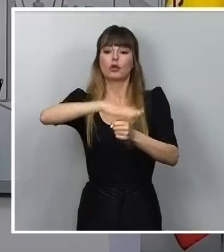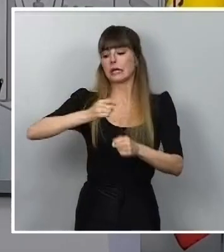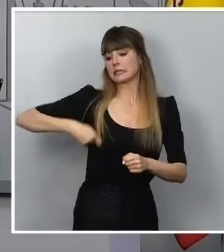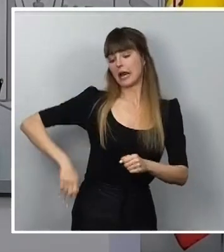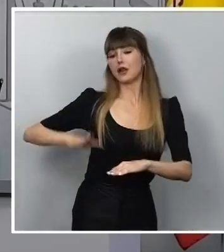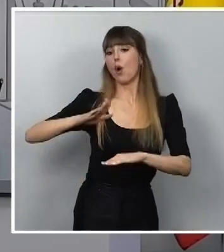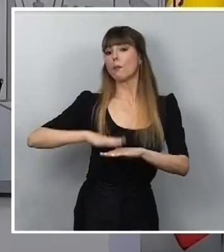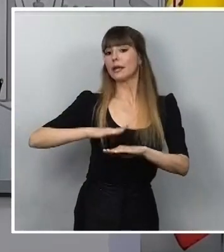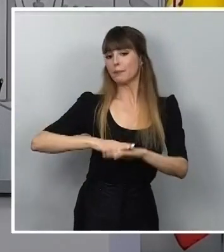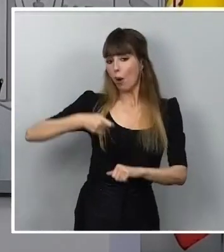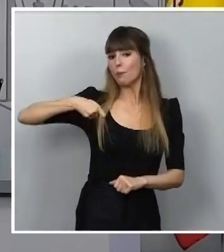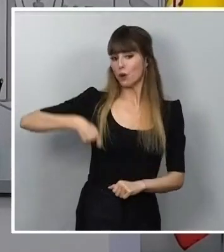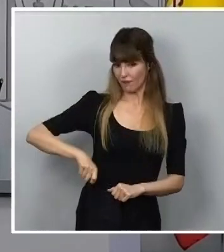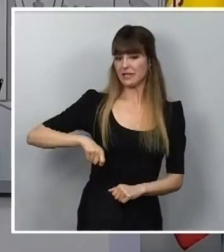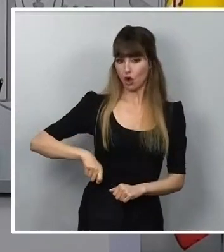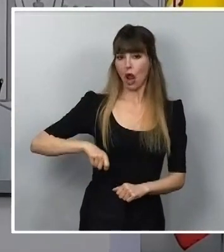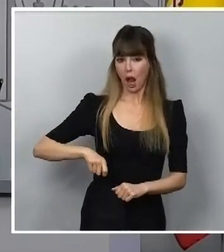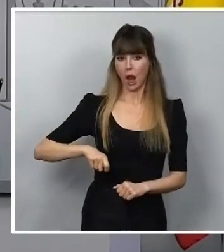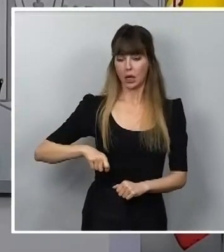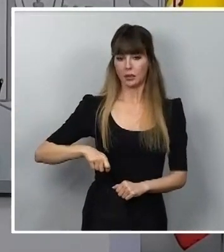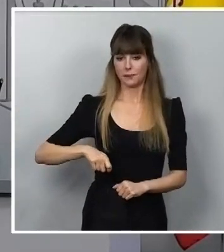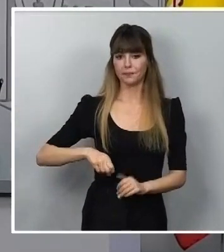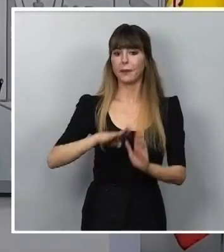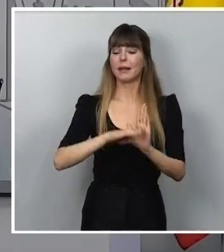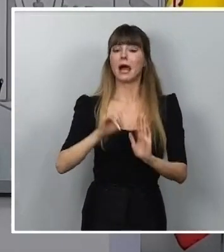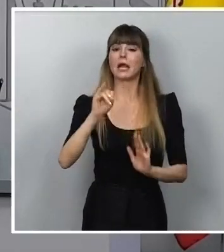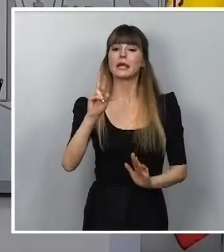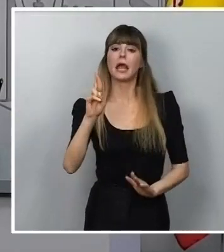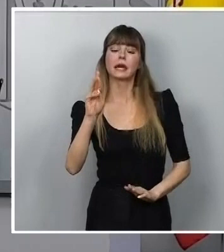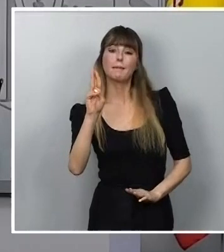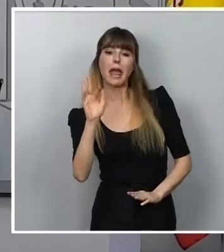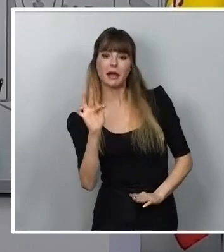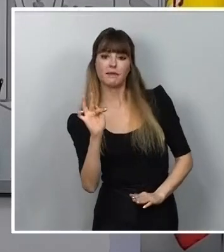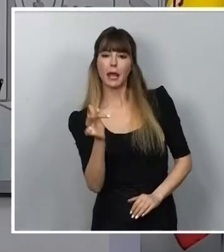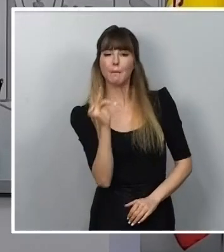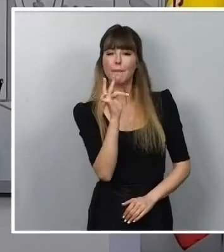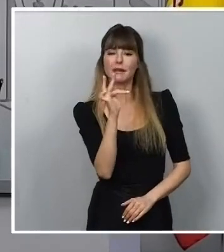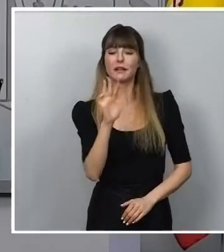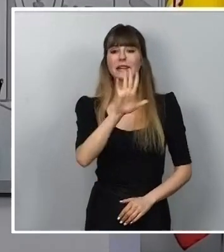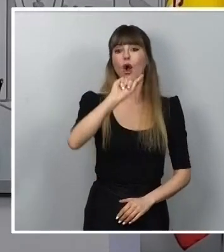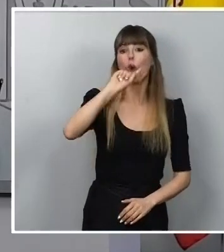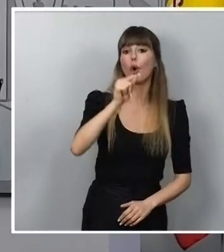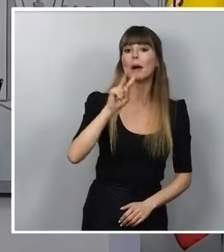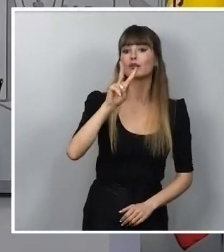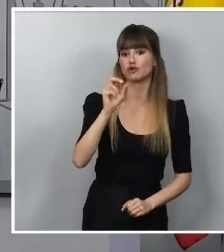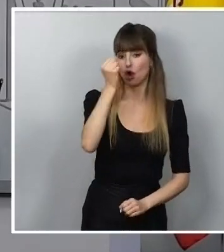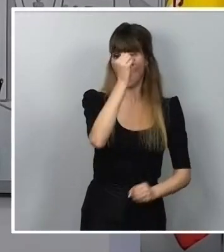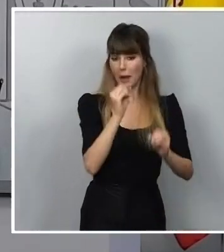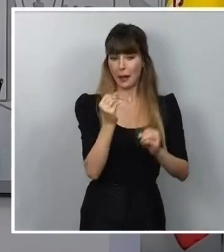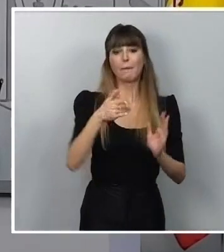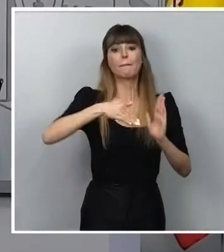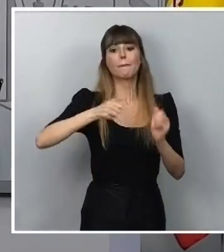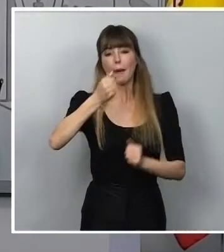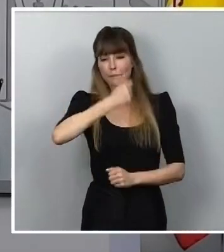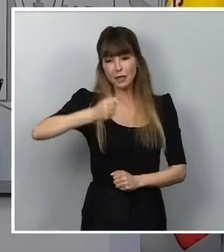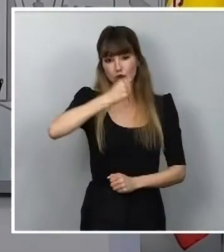interprofesional. De hecho, esta medida de IRPF va a beneficiar a 5,2 millones de contribuyentes